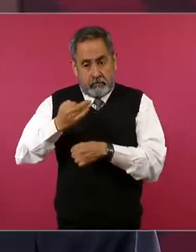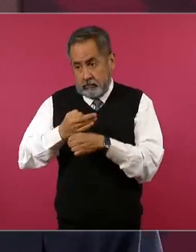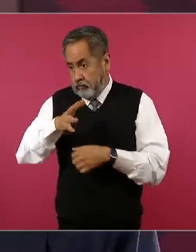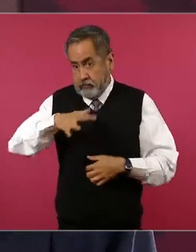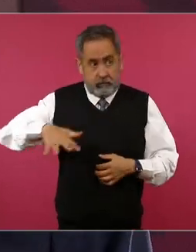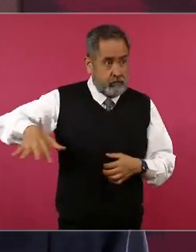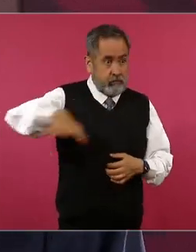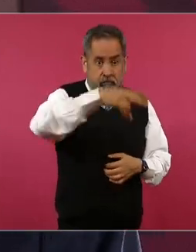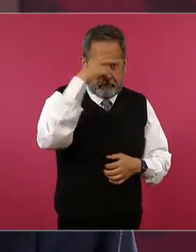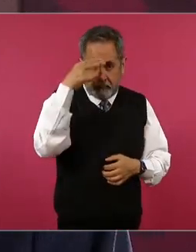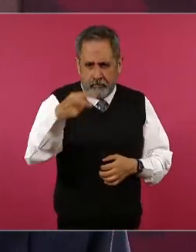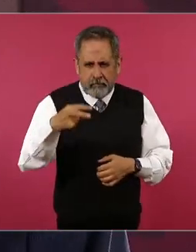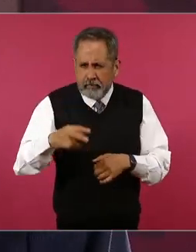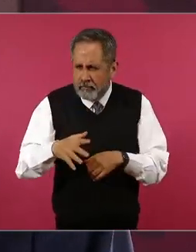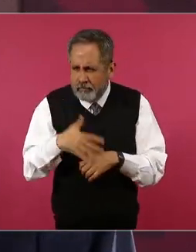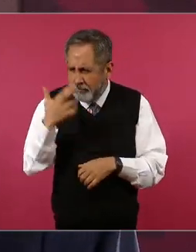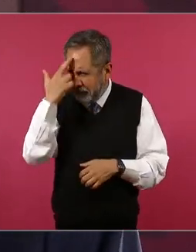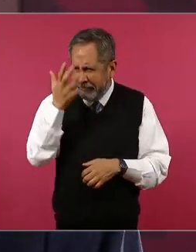mexicanos